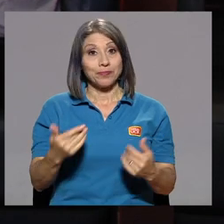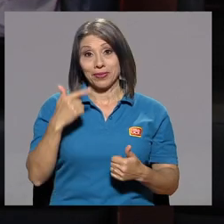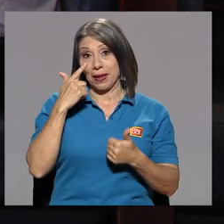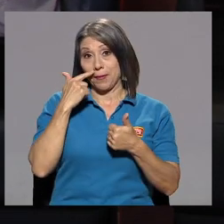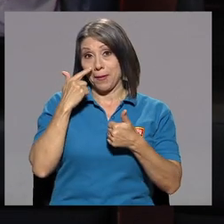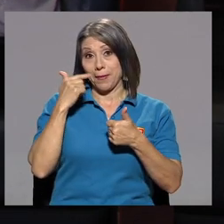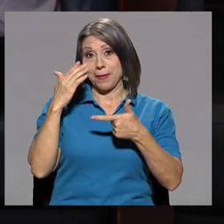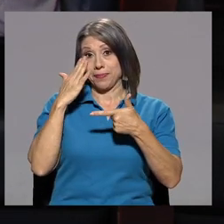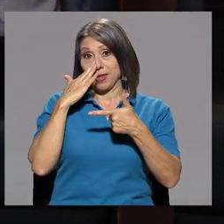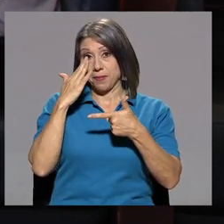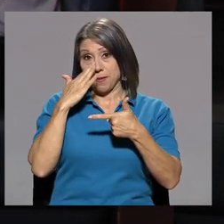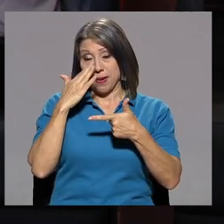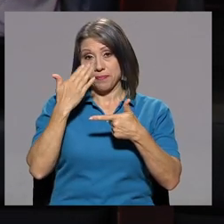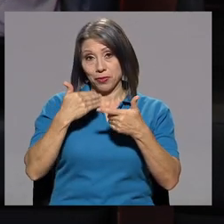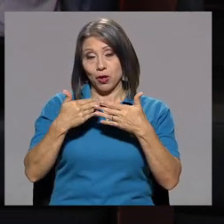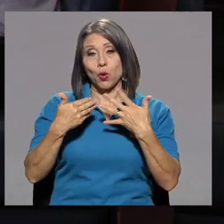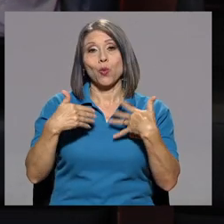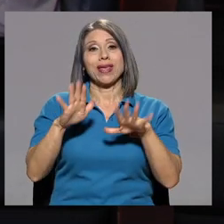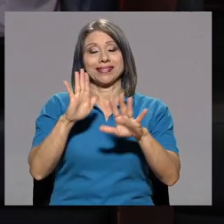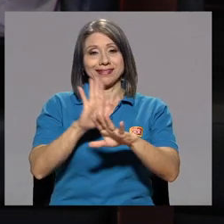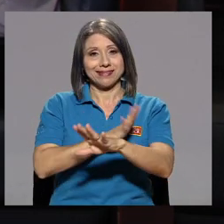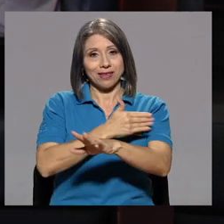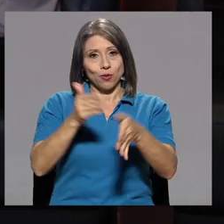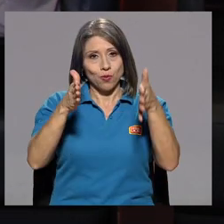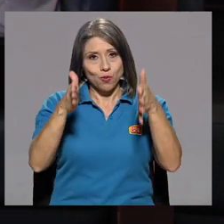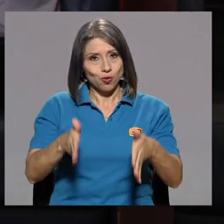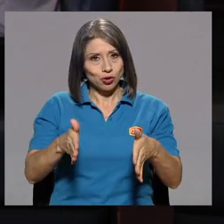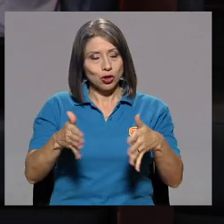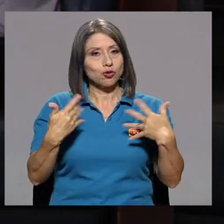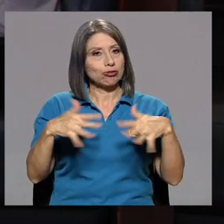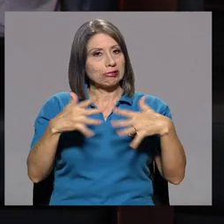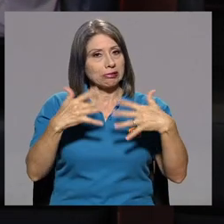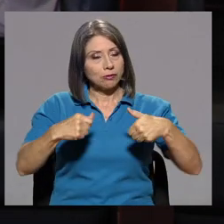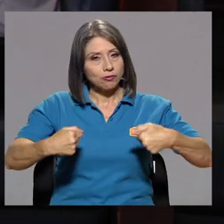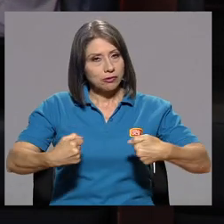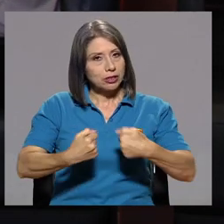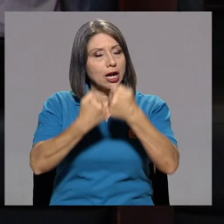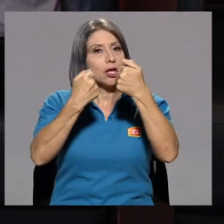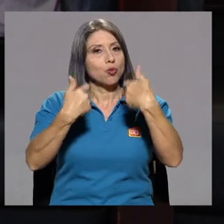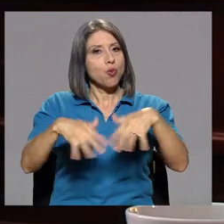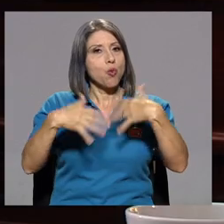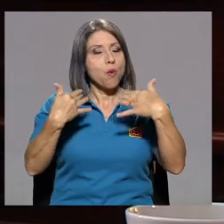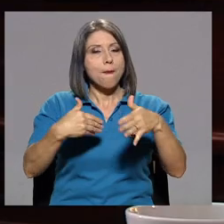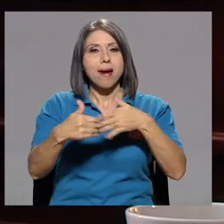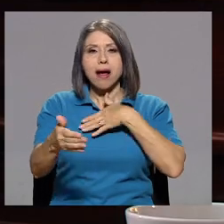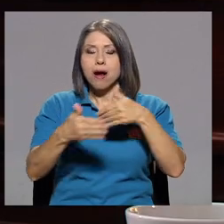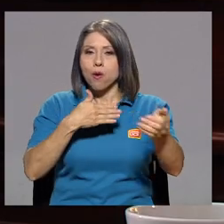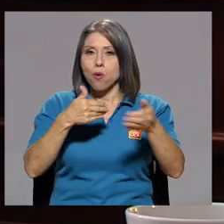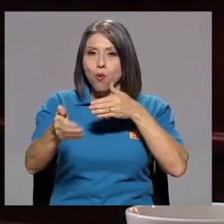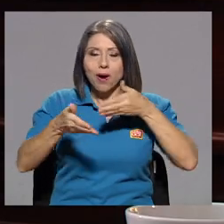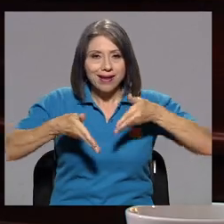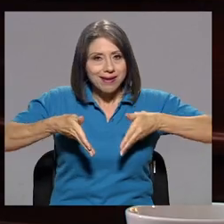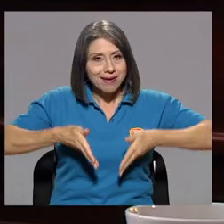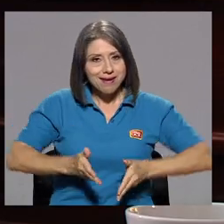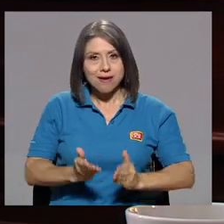el que papá y mamá hubiesen sido músicos, eso es un reto muy grande para cualquier hijo.